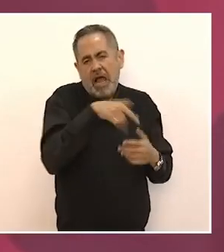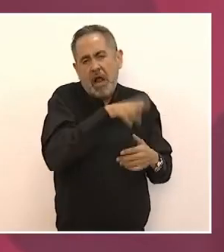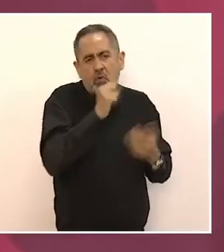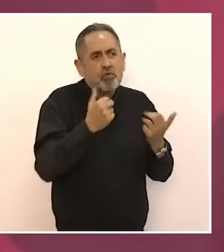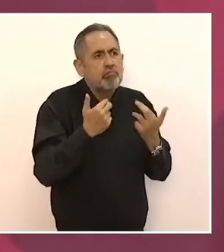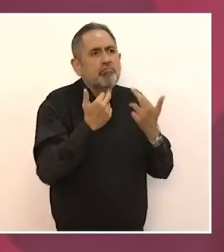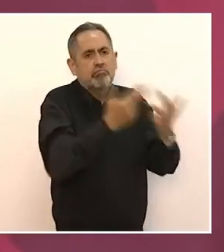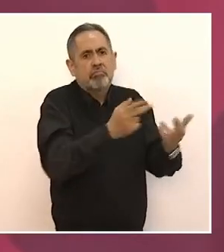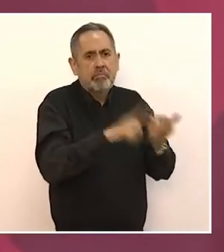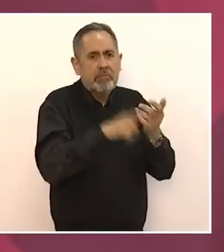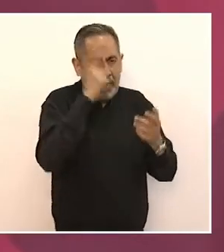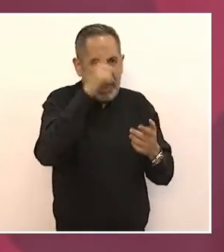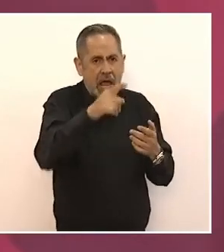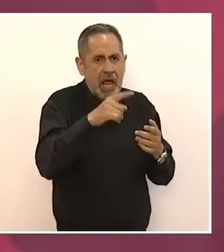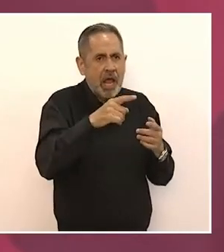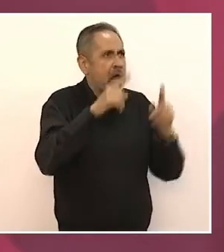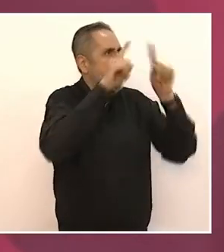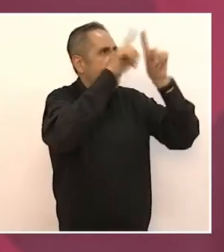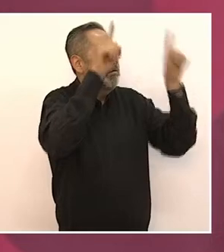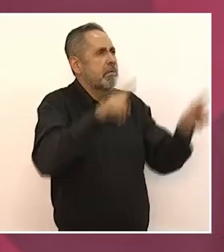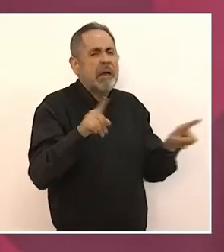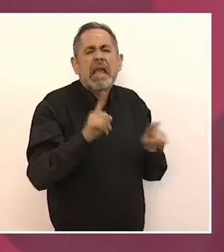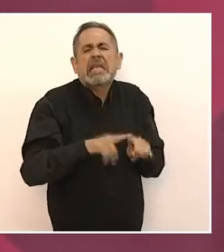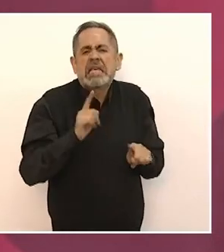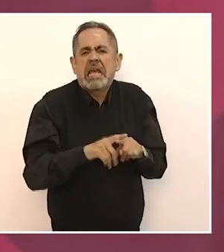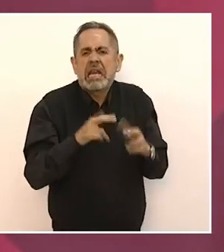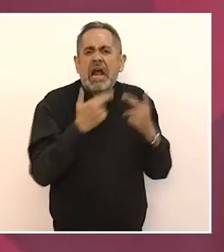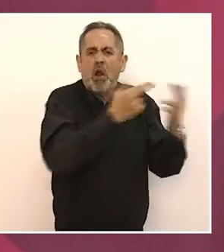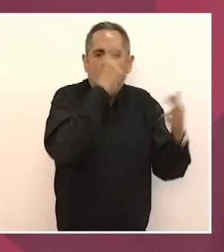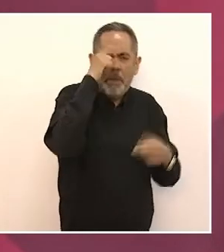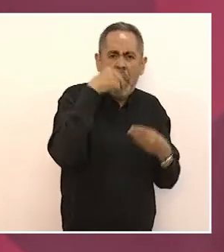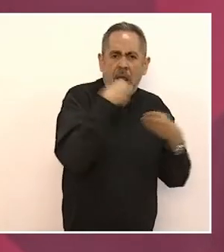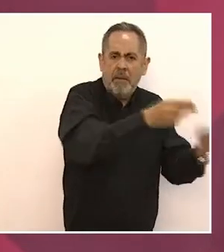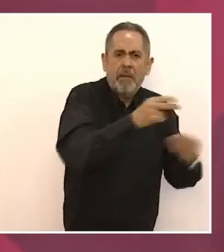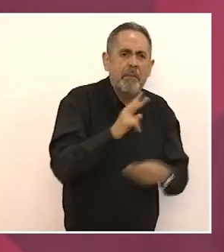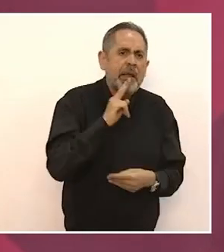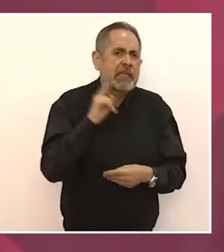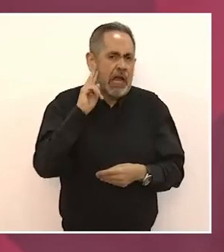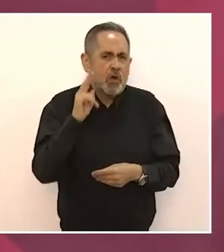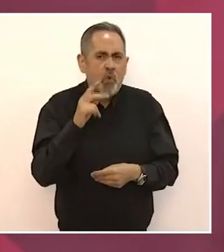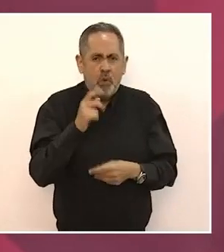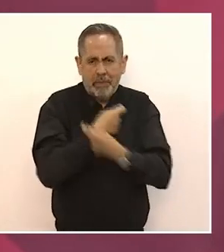esas pinturas. Y eran